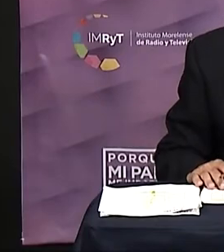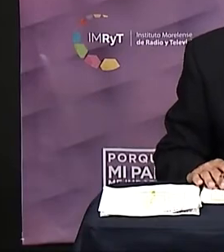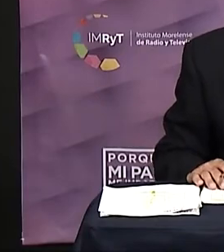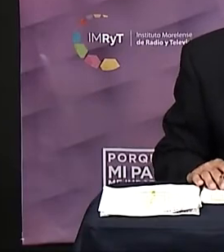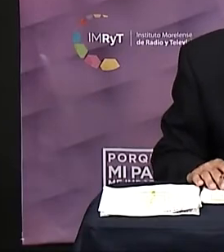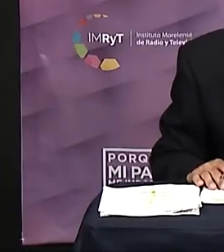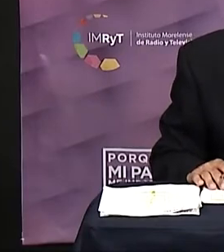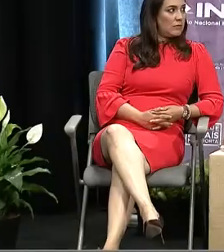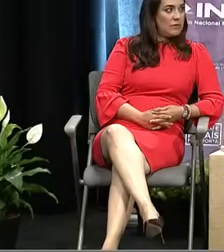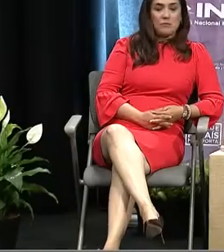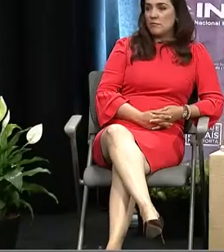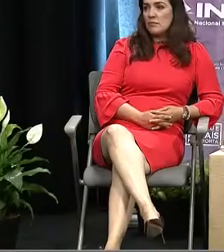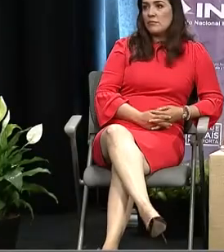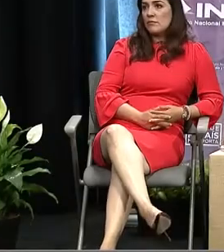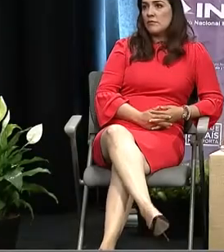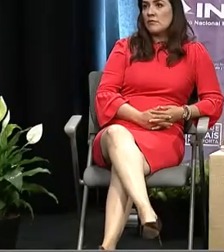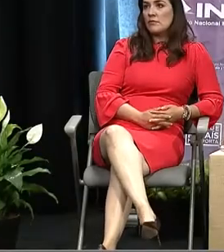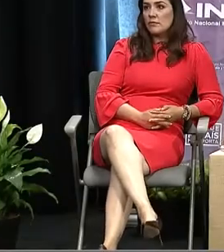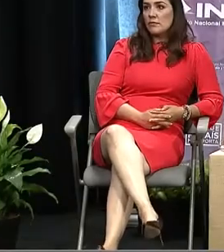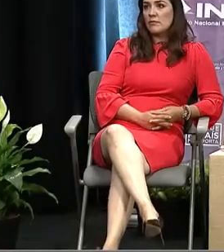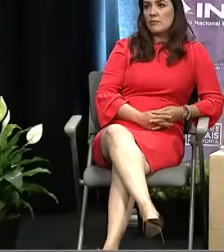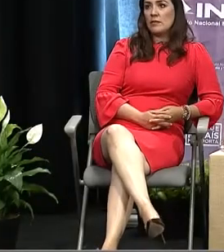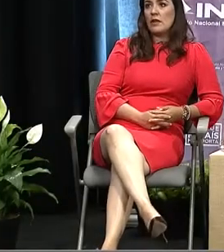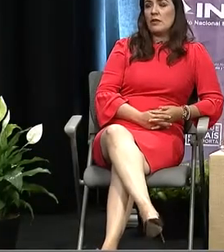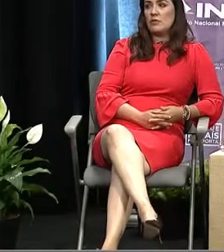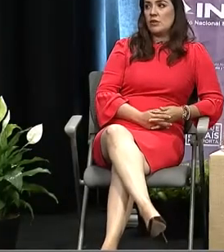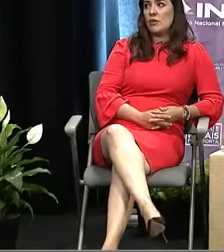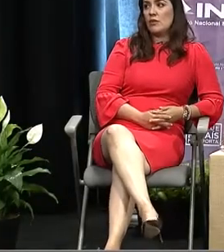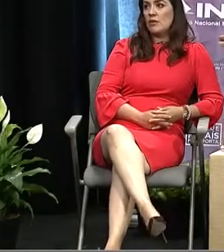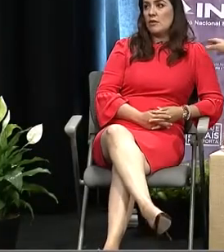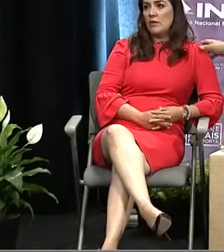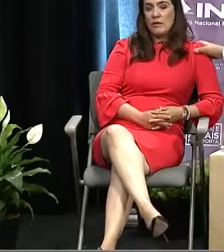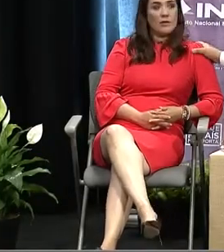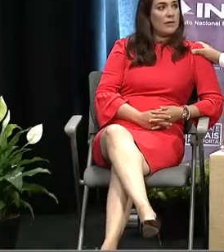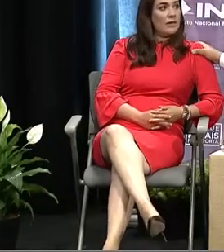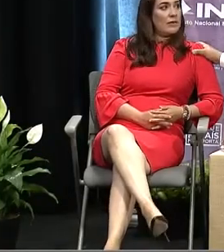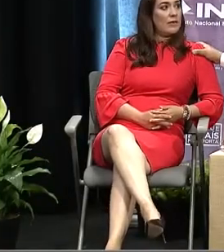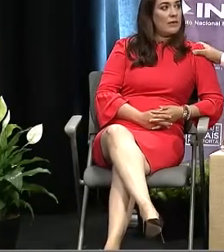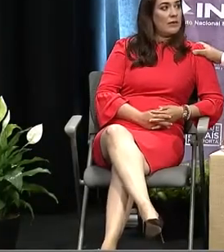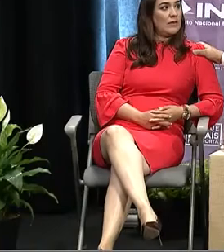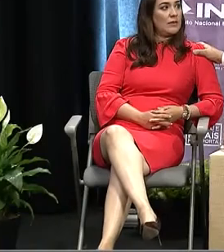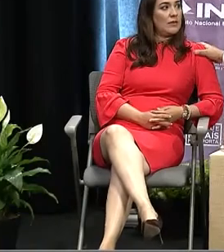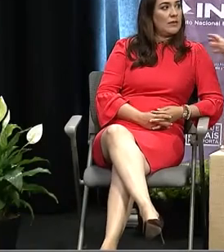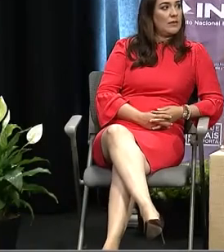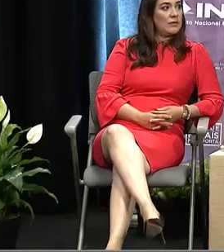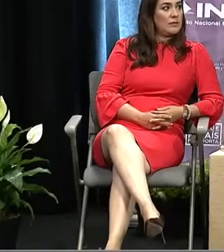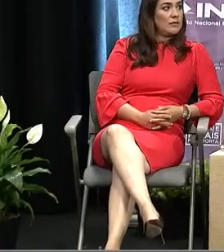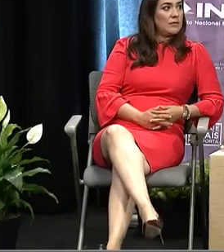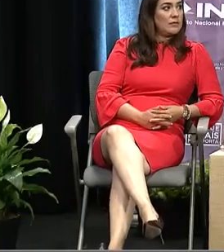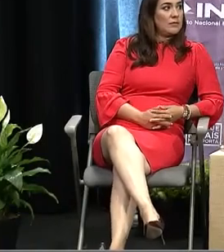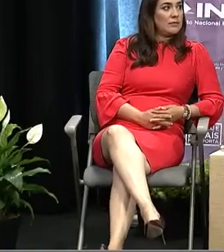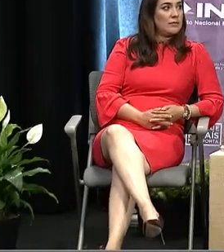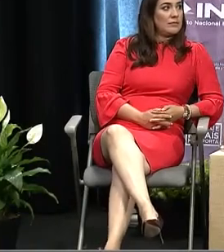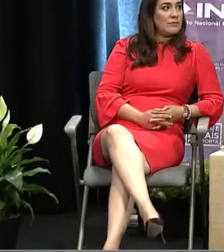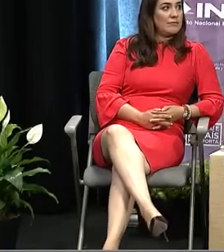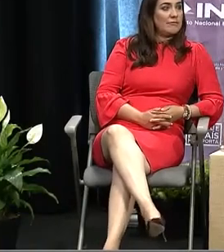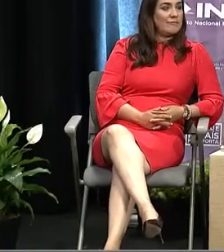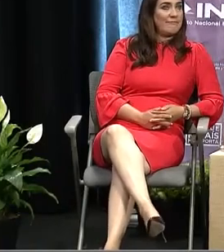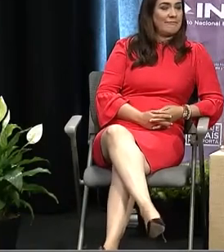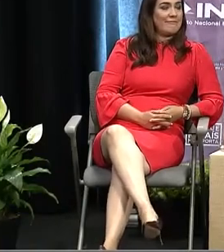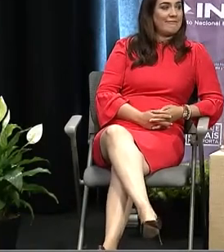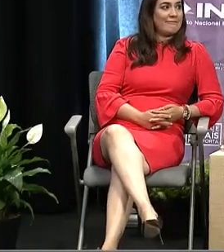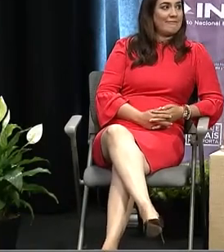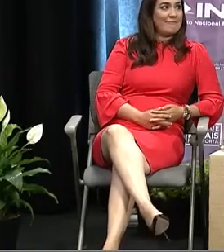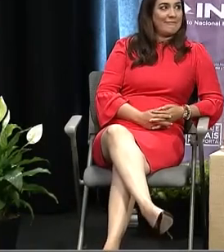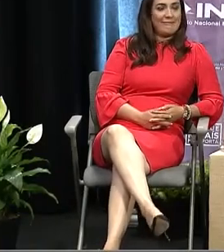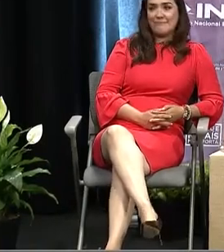las y los integrantes del Consejo Local del Instituto Nacional Electoral en el Estado de Morelos. Así